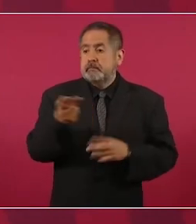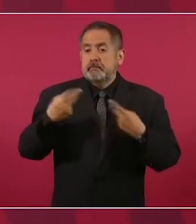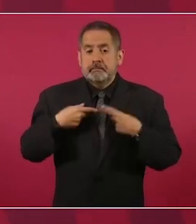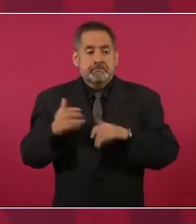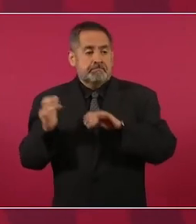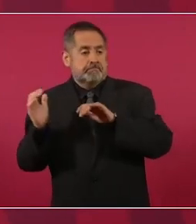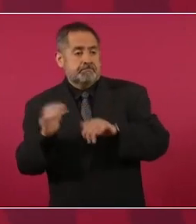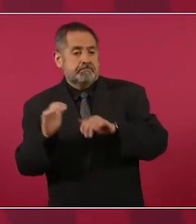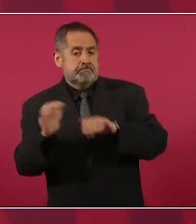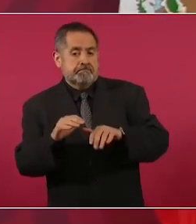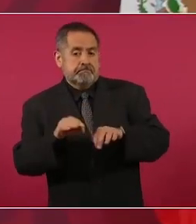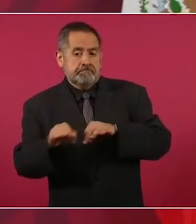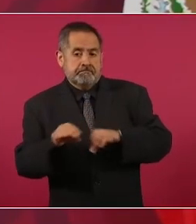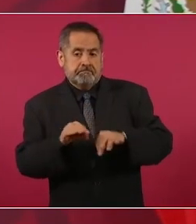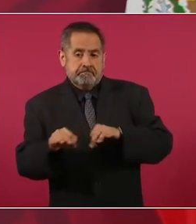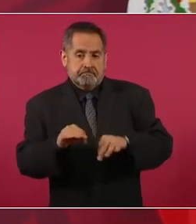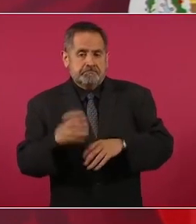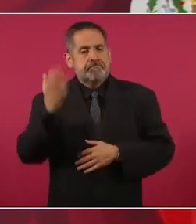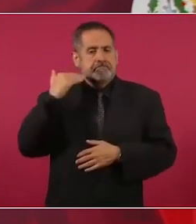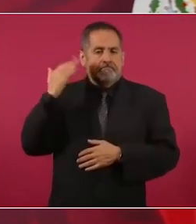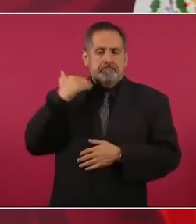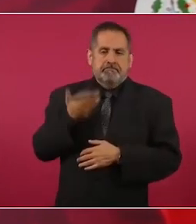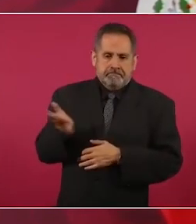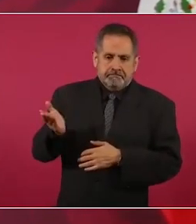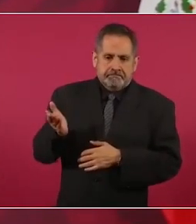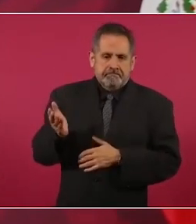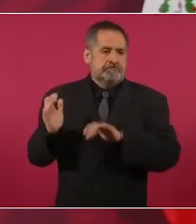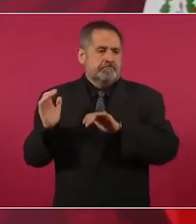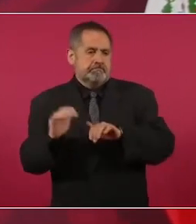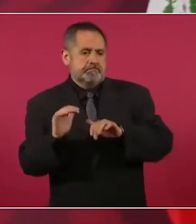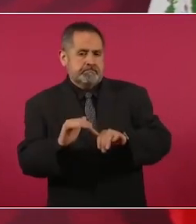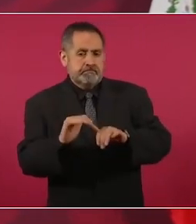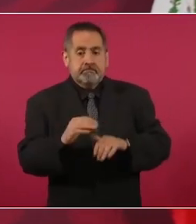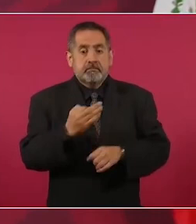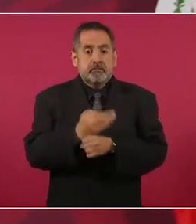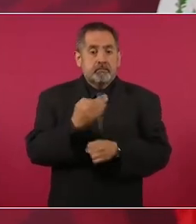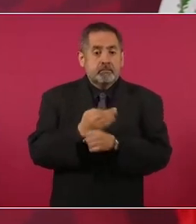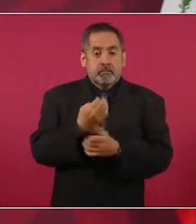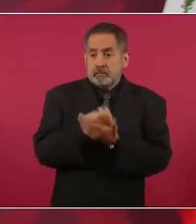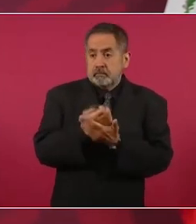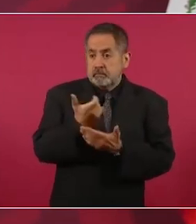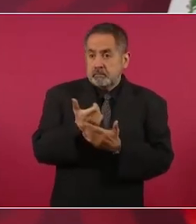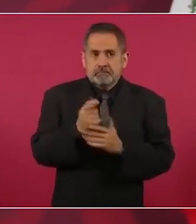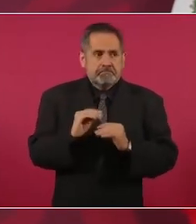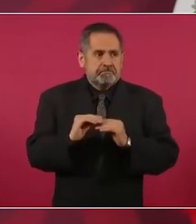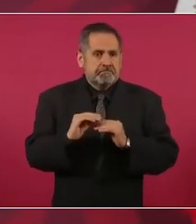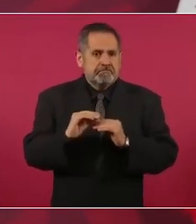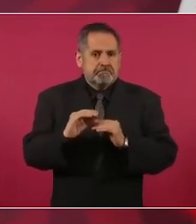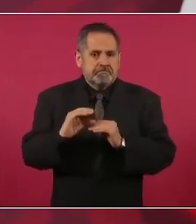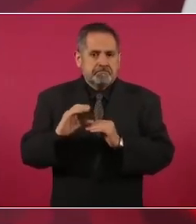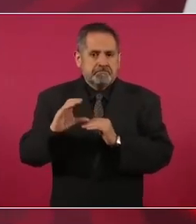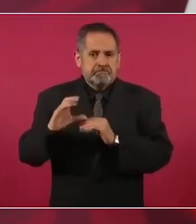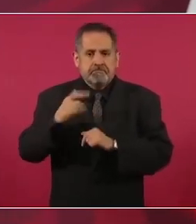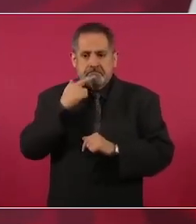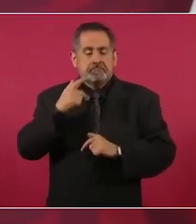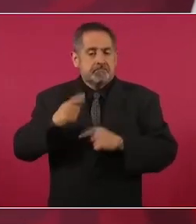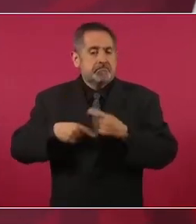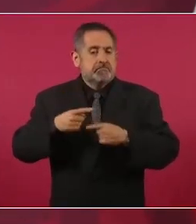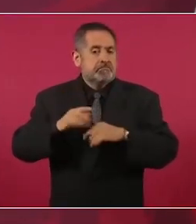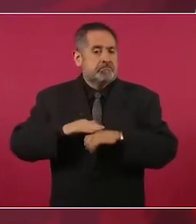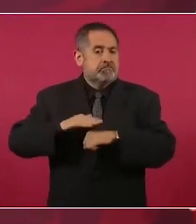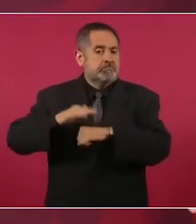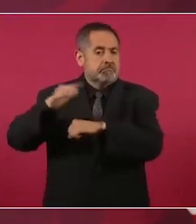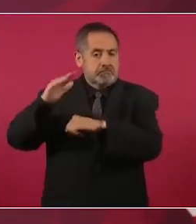y está creciendo la economía. Sí, está creciendo la